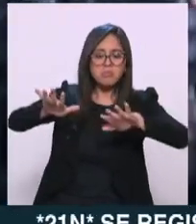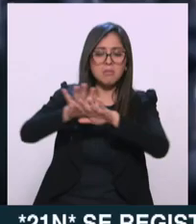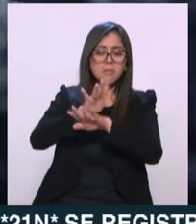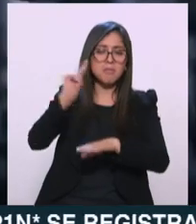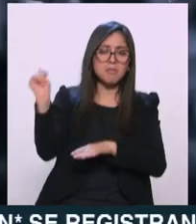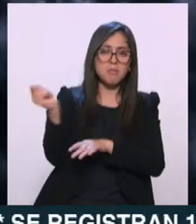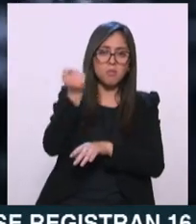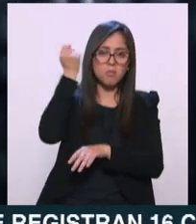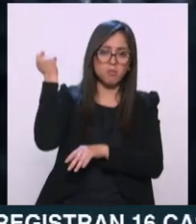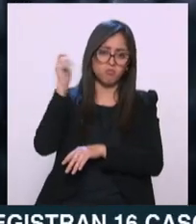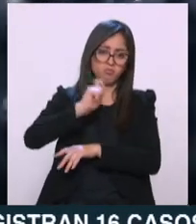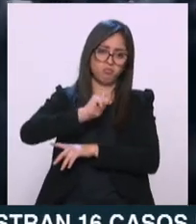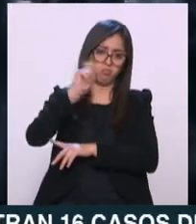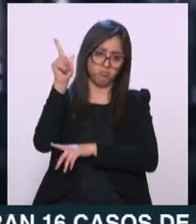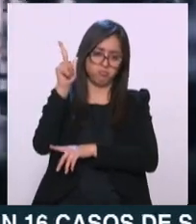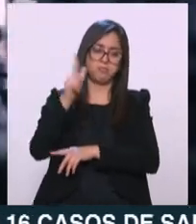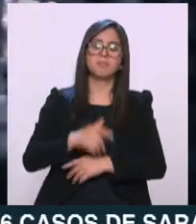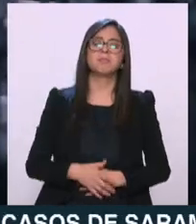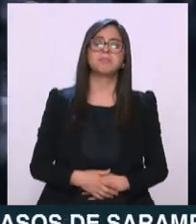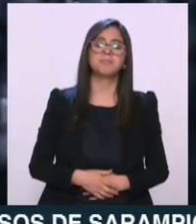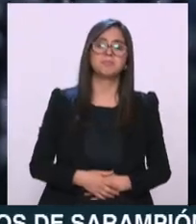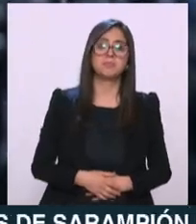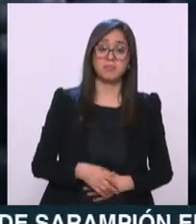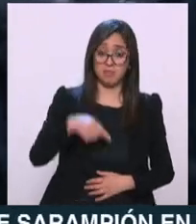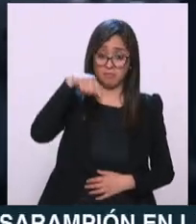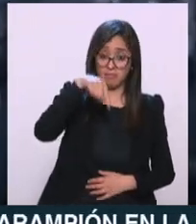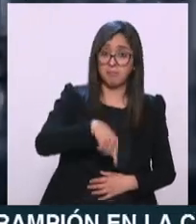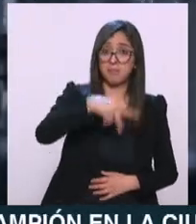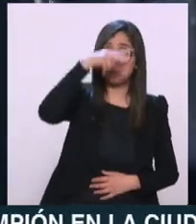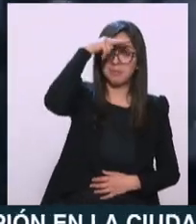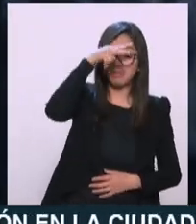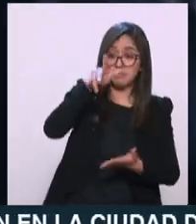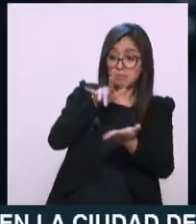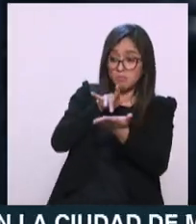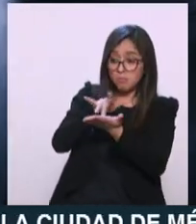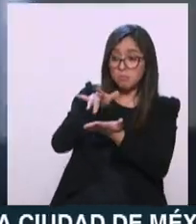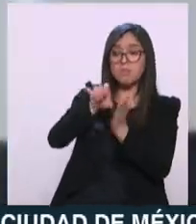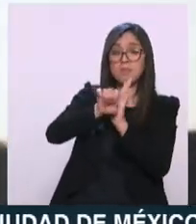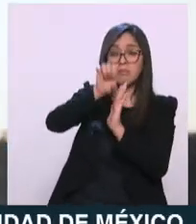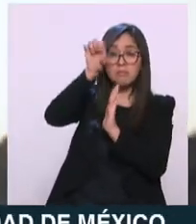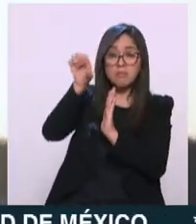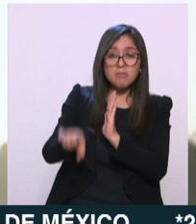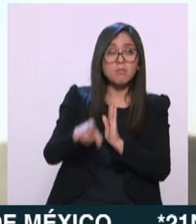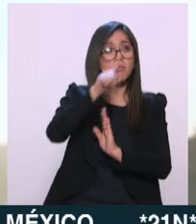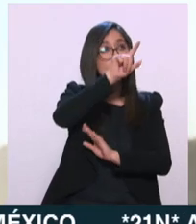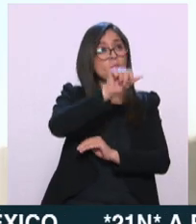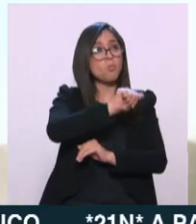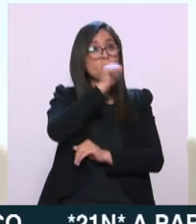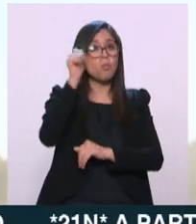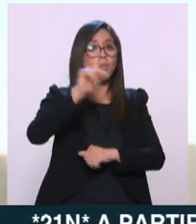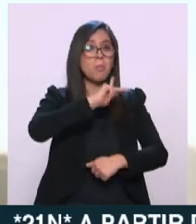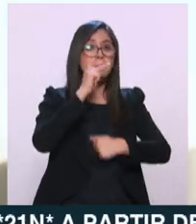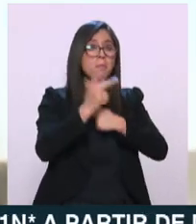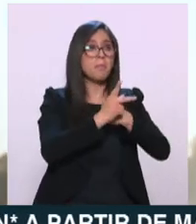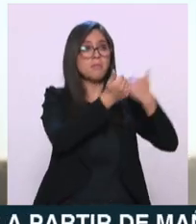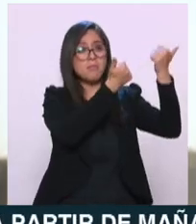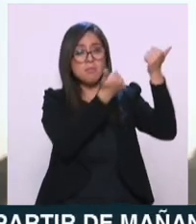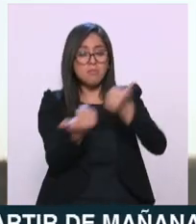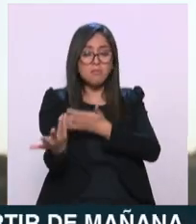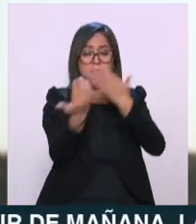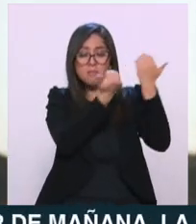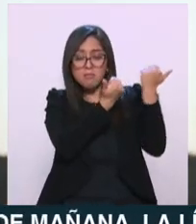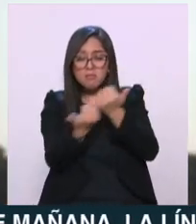vanguardia. Si seguimos apostándole solamente a importar del extranjero, que es lo que se había hecho hasta ahora, vamos a